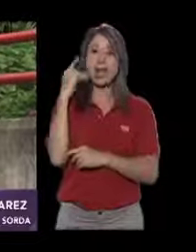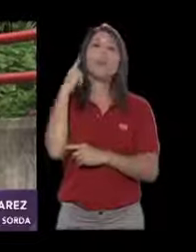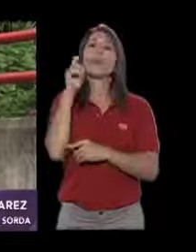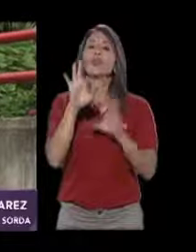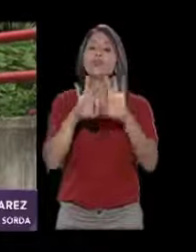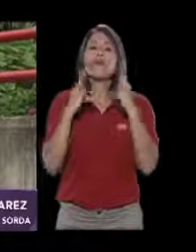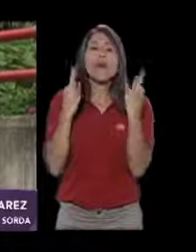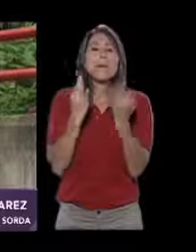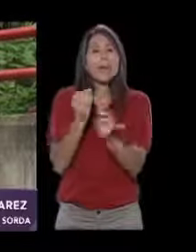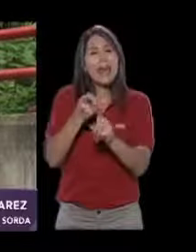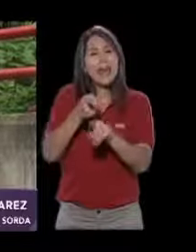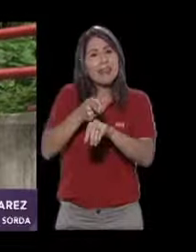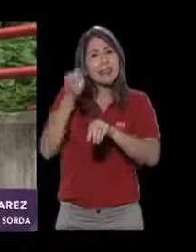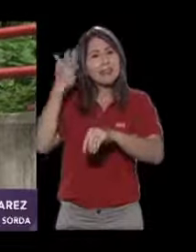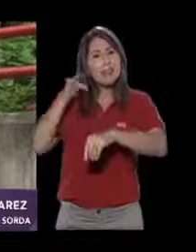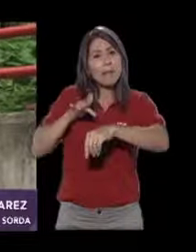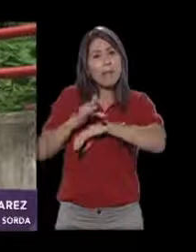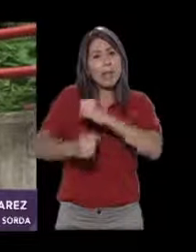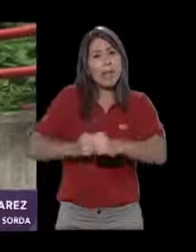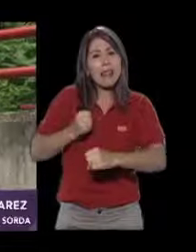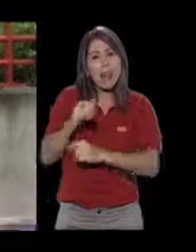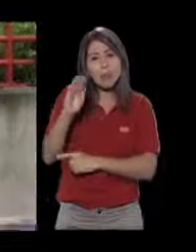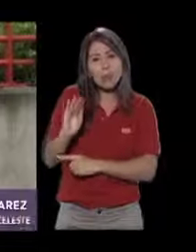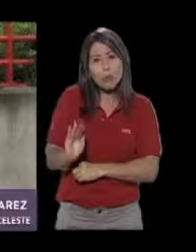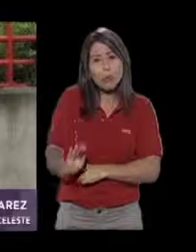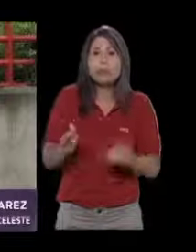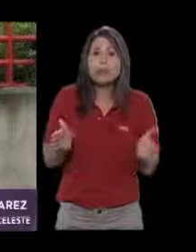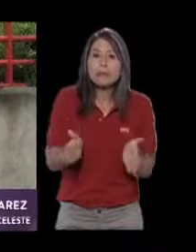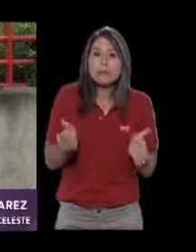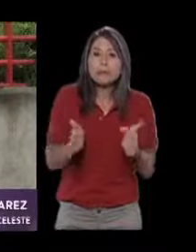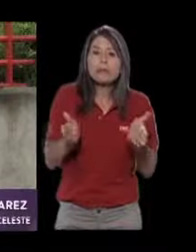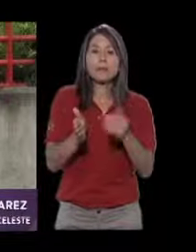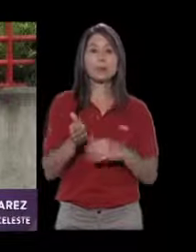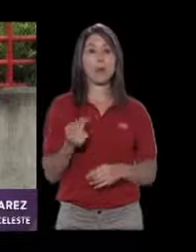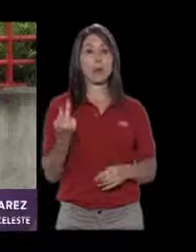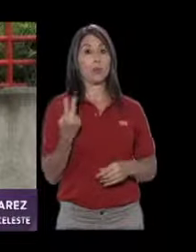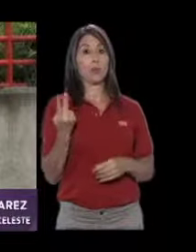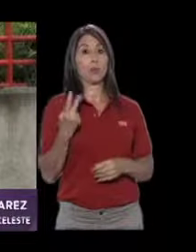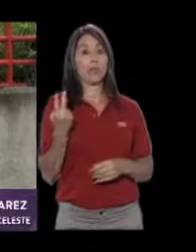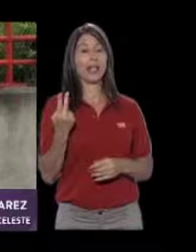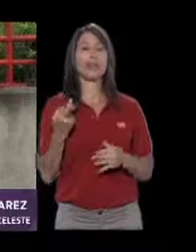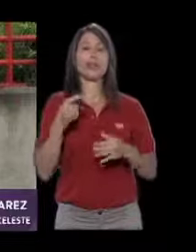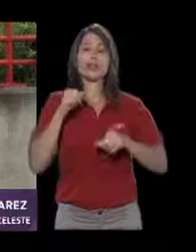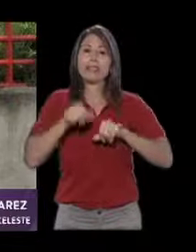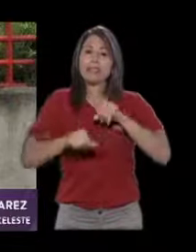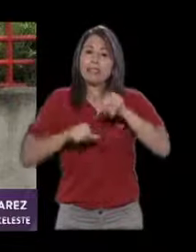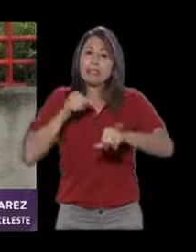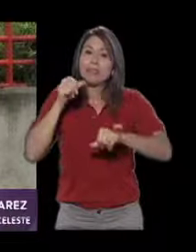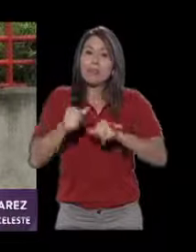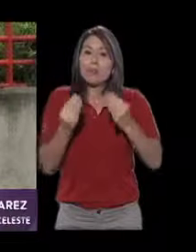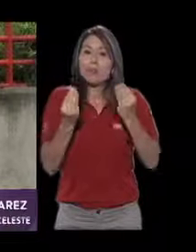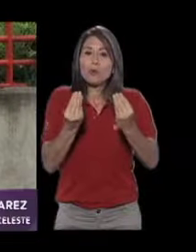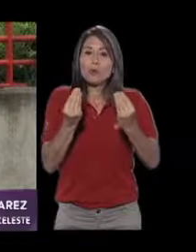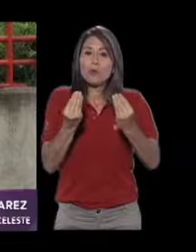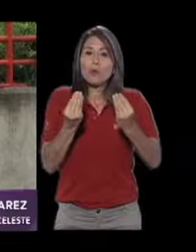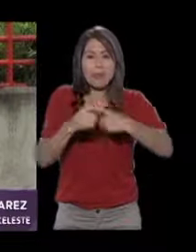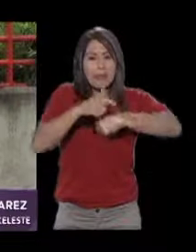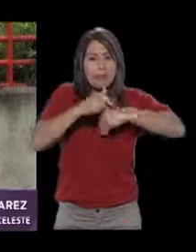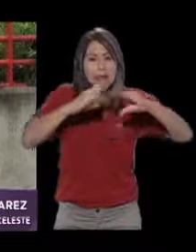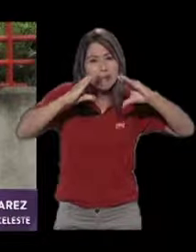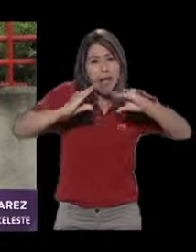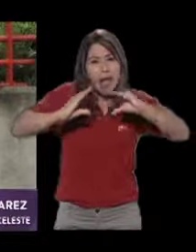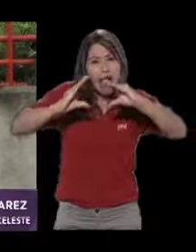con su familia desde muy temprana edad. Las dos nos esforzamos mucho, yo le trabajaba en las tardes,